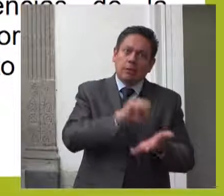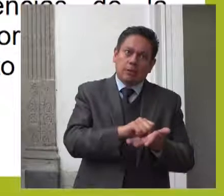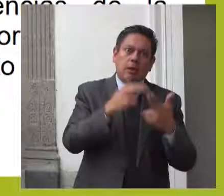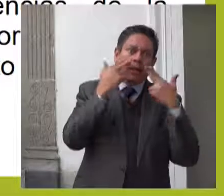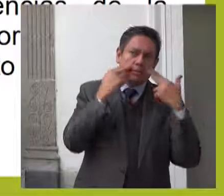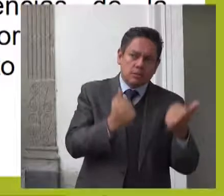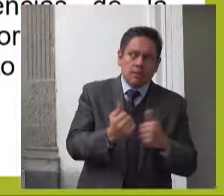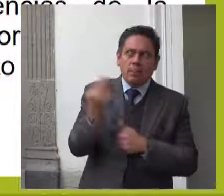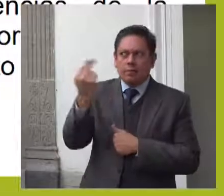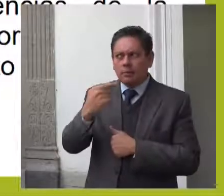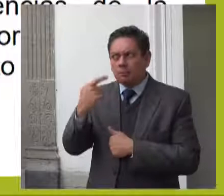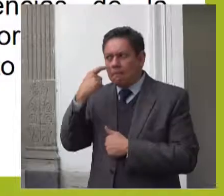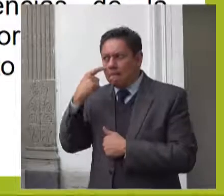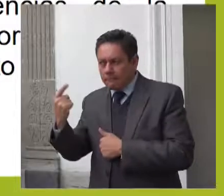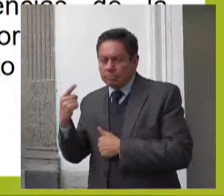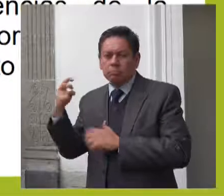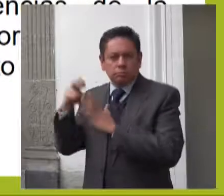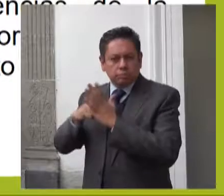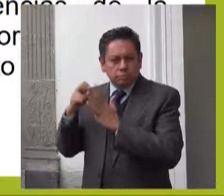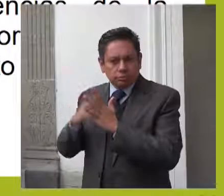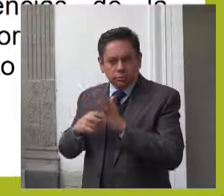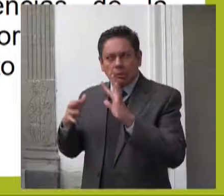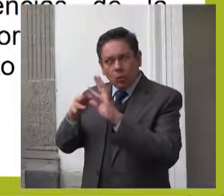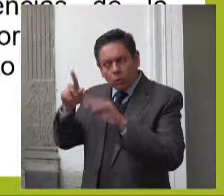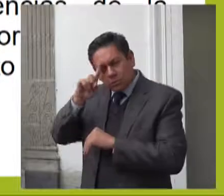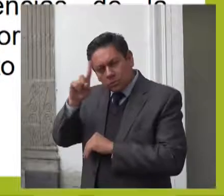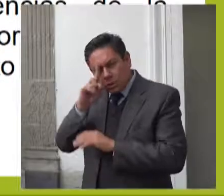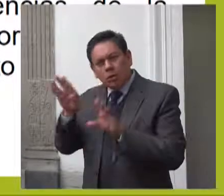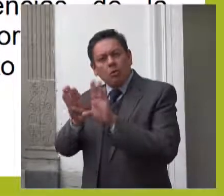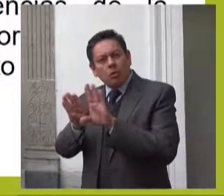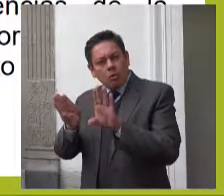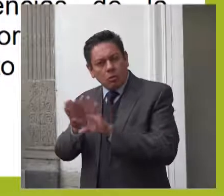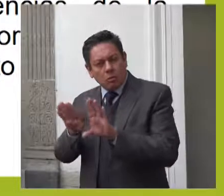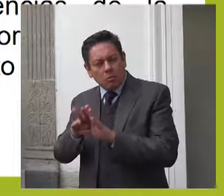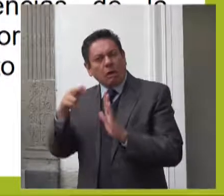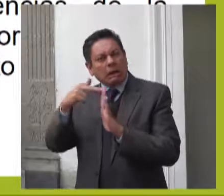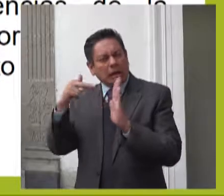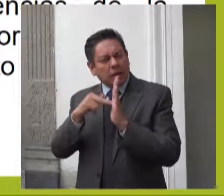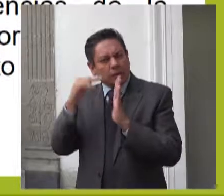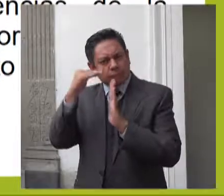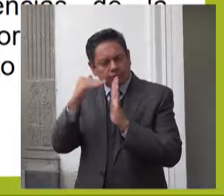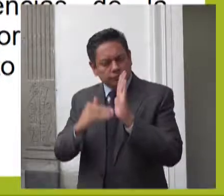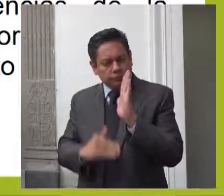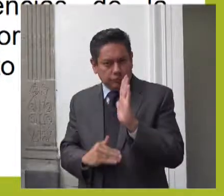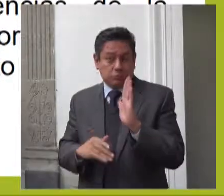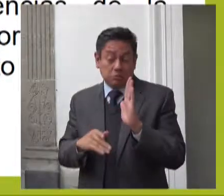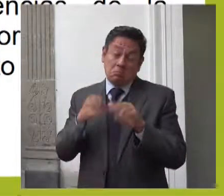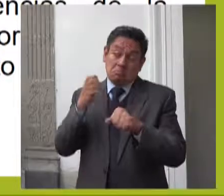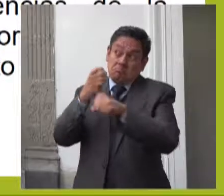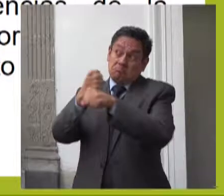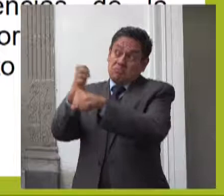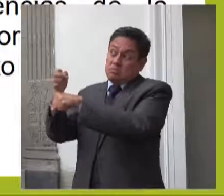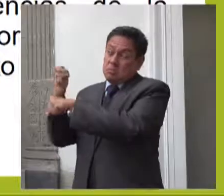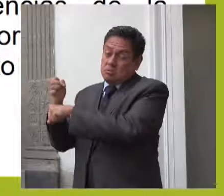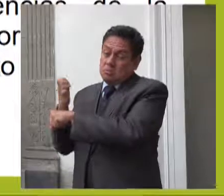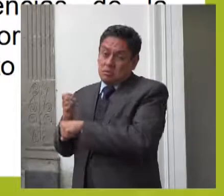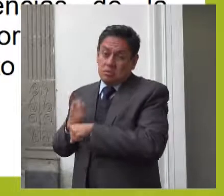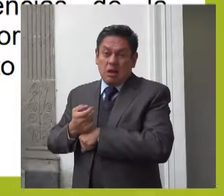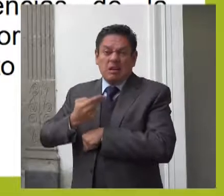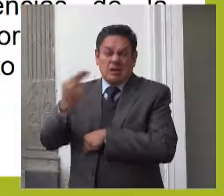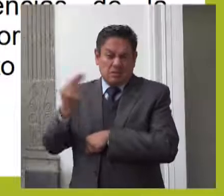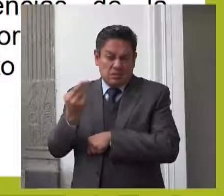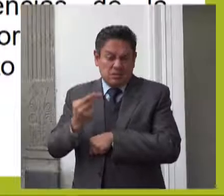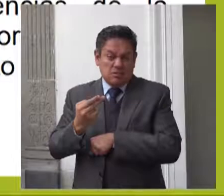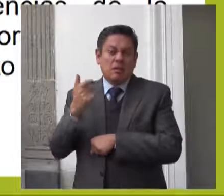entidades y dependencias de la Administración Pública Federal y las entidades no coordinadas se